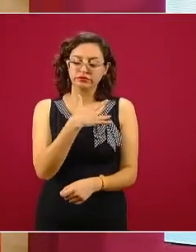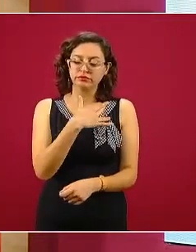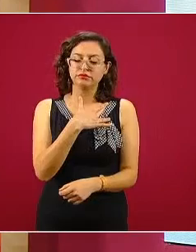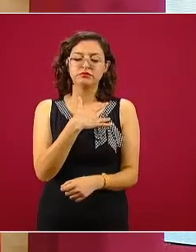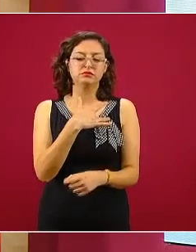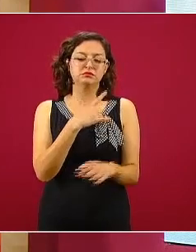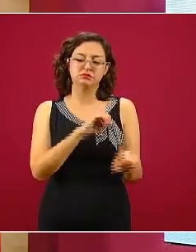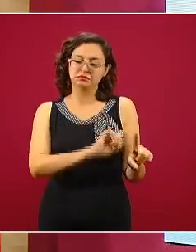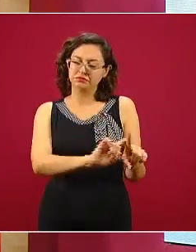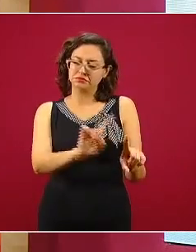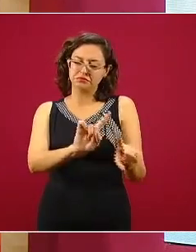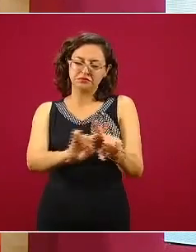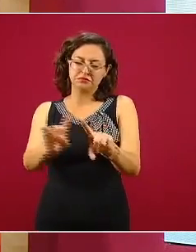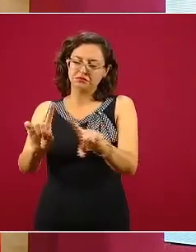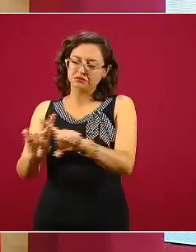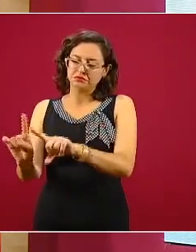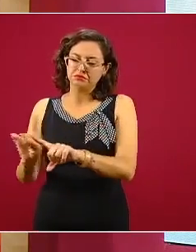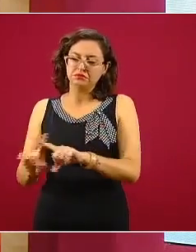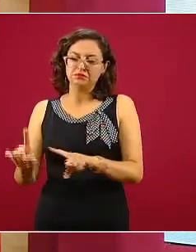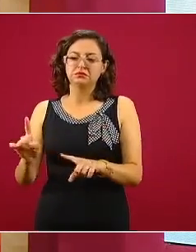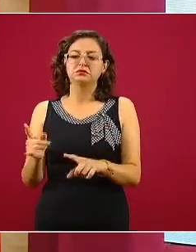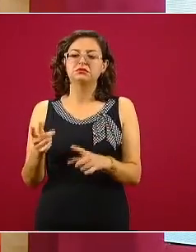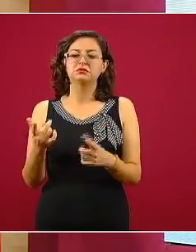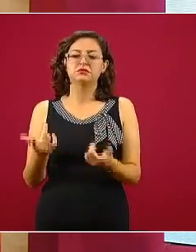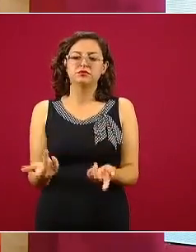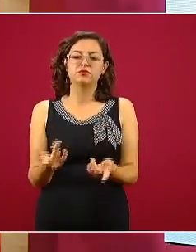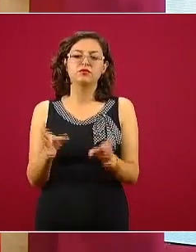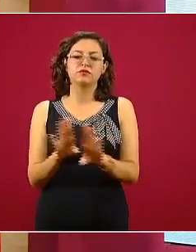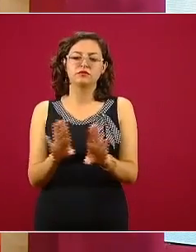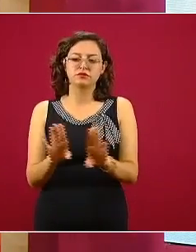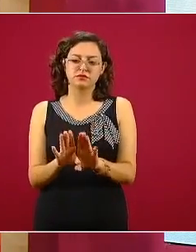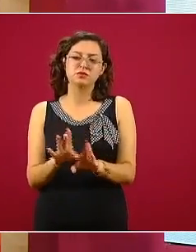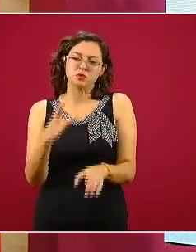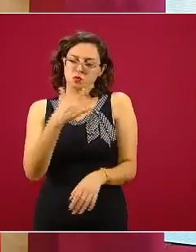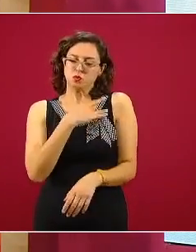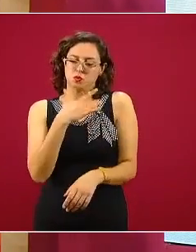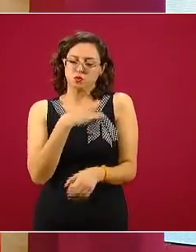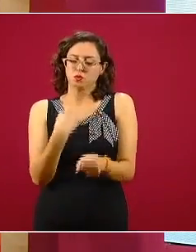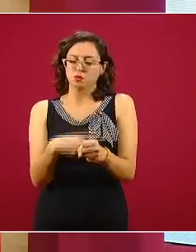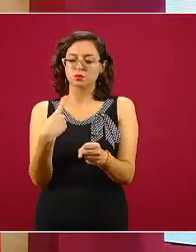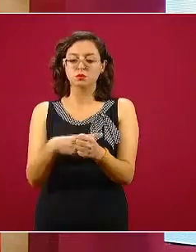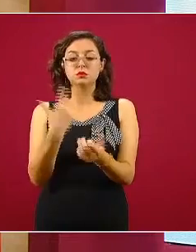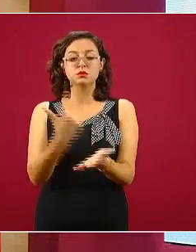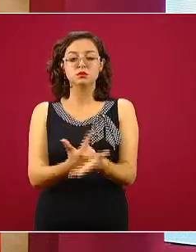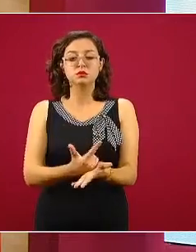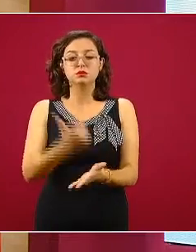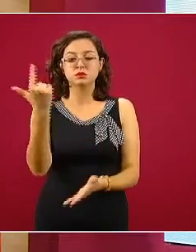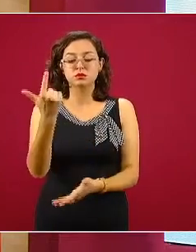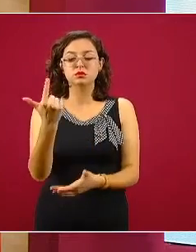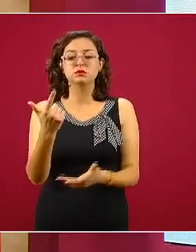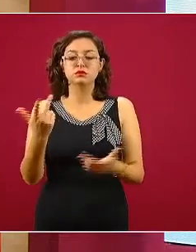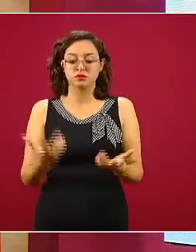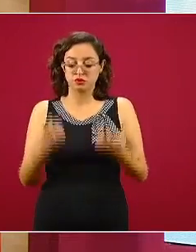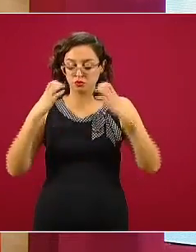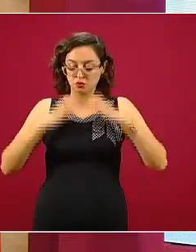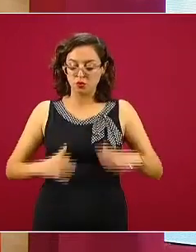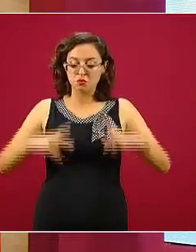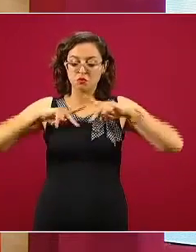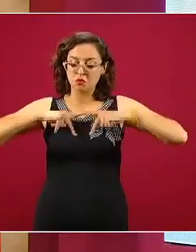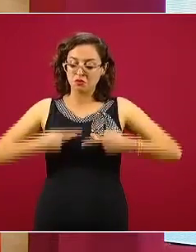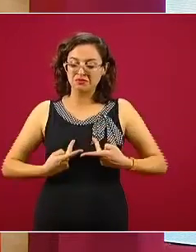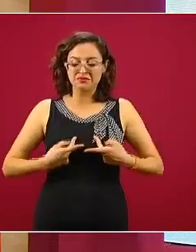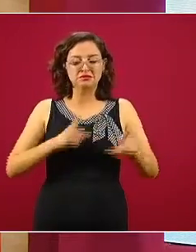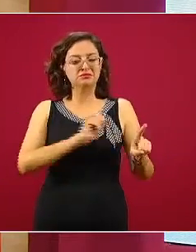componentes, múltiples expresiones, pero es a la que nos referimos como enfermedad cardíaca crónica, la inmunosupresión por distintas